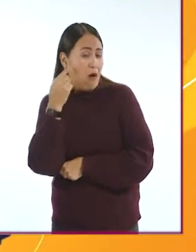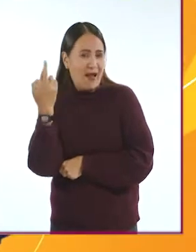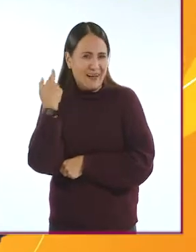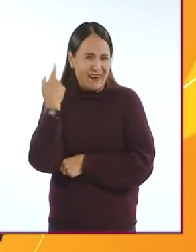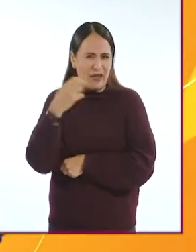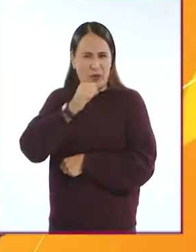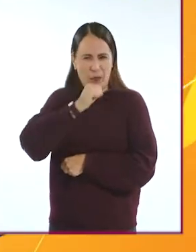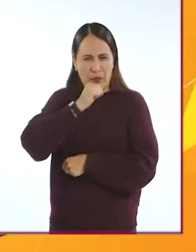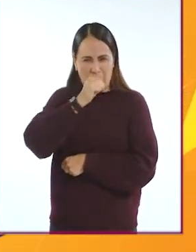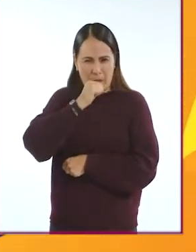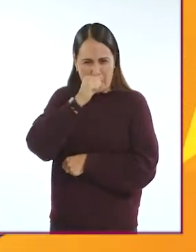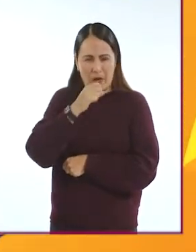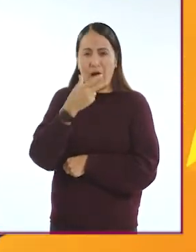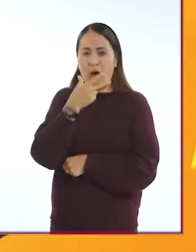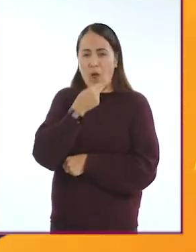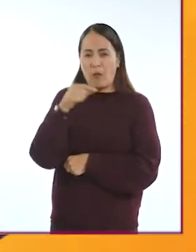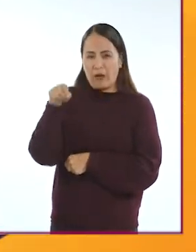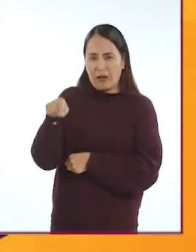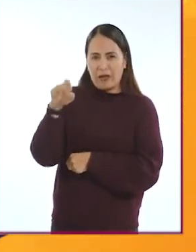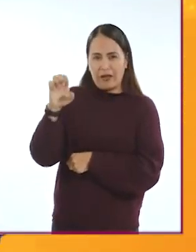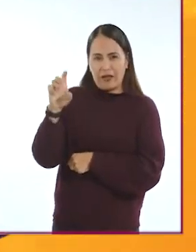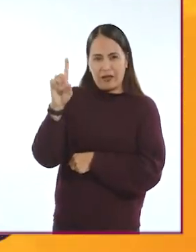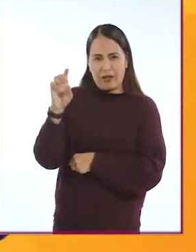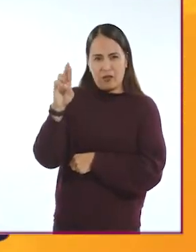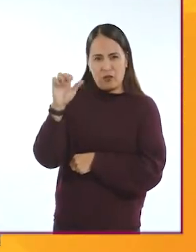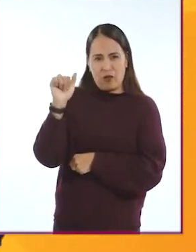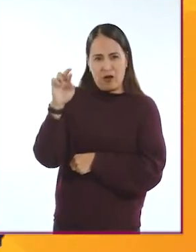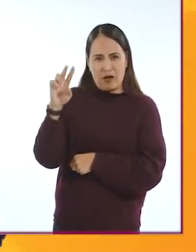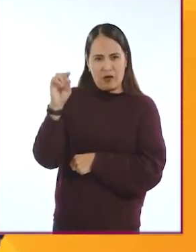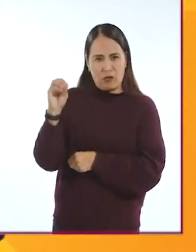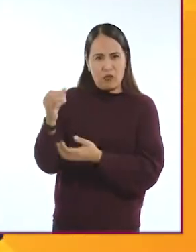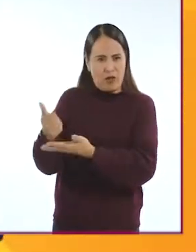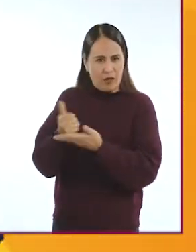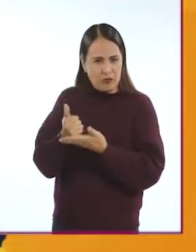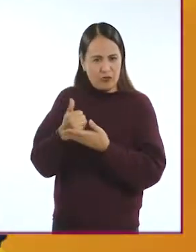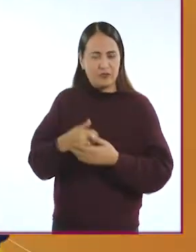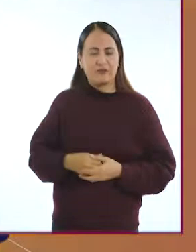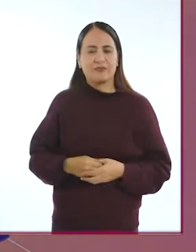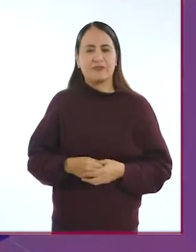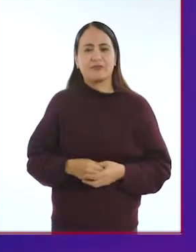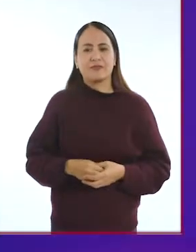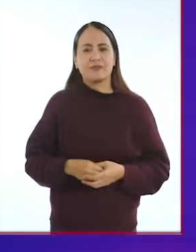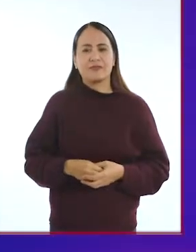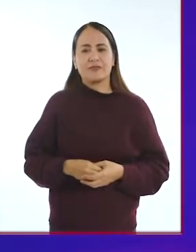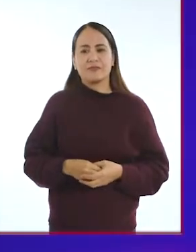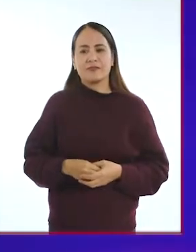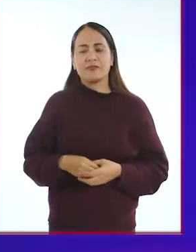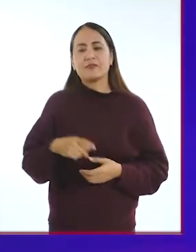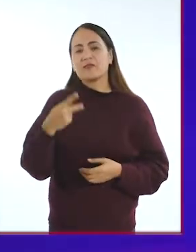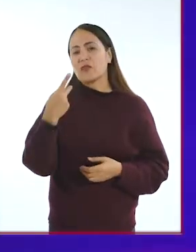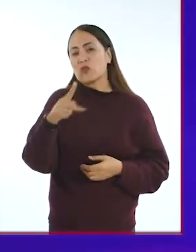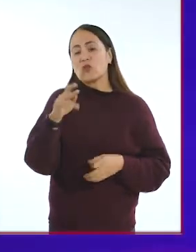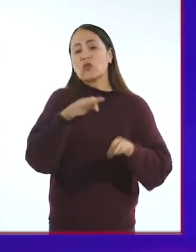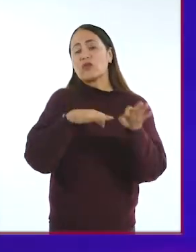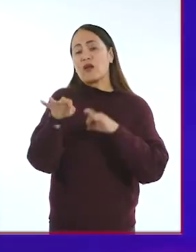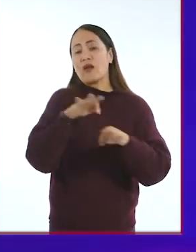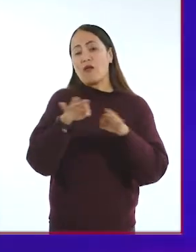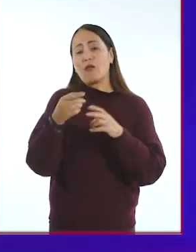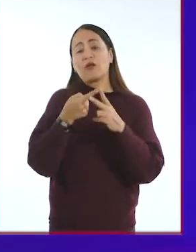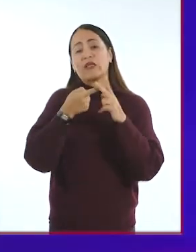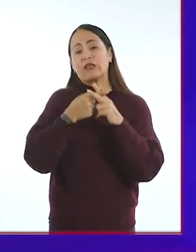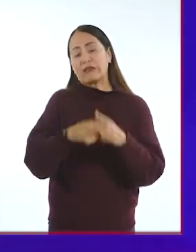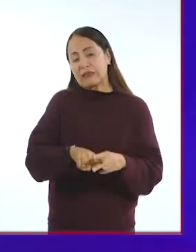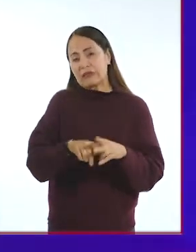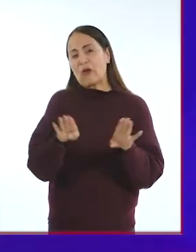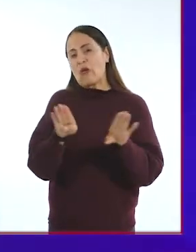programas. Eduardo nos va a ayudar a entender más sobre las tecnologías asistivas. ¡Bienvenido! Su profesión inició